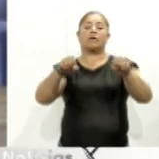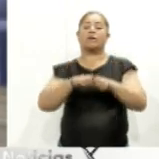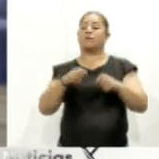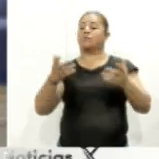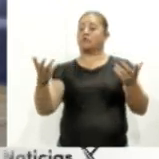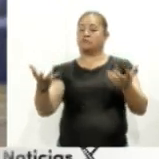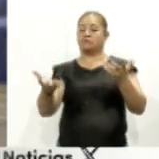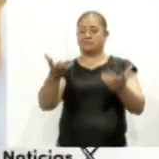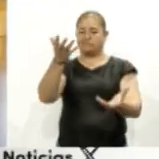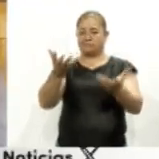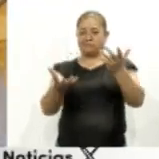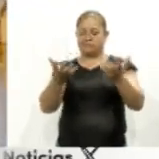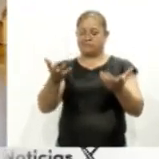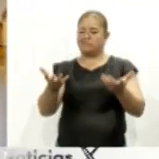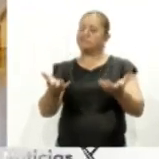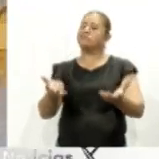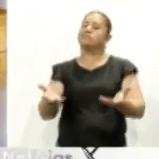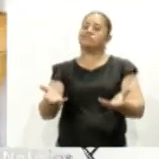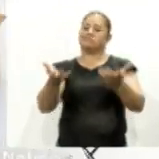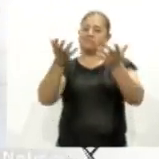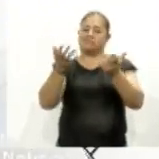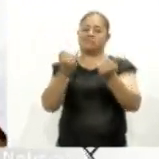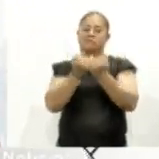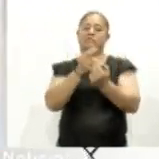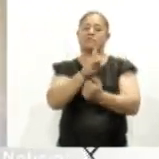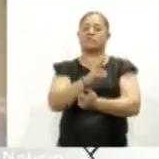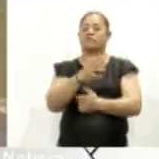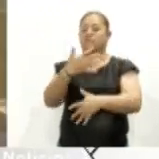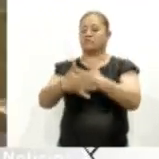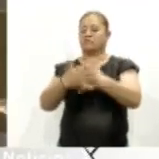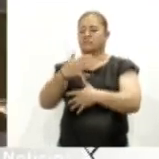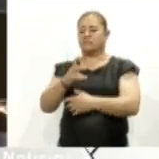momento